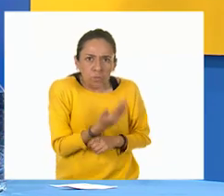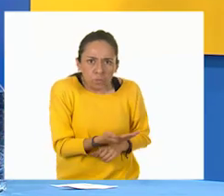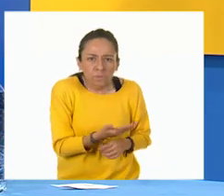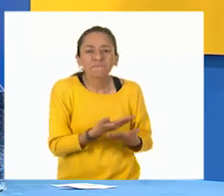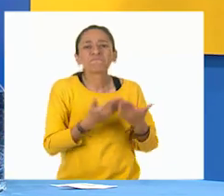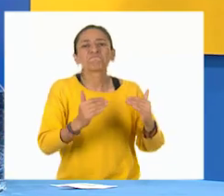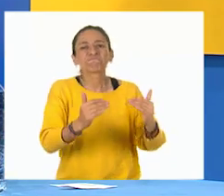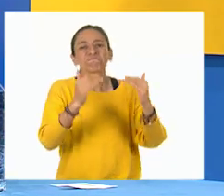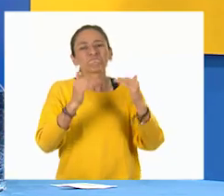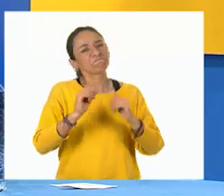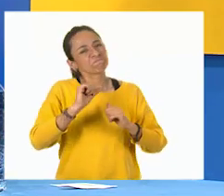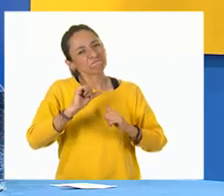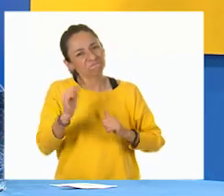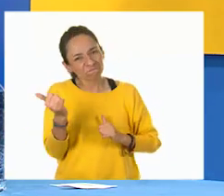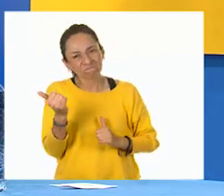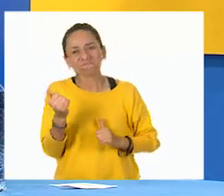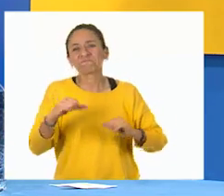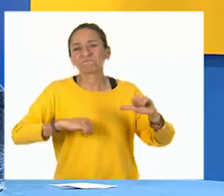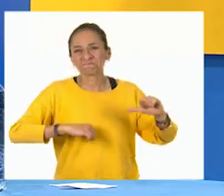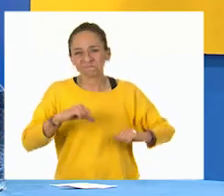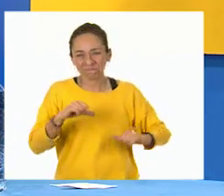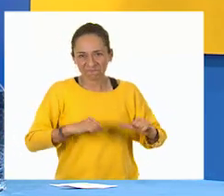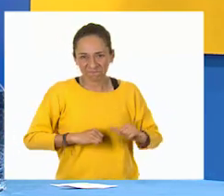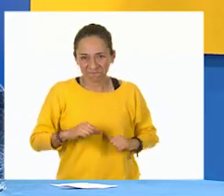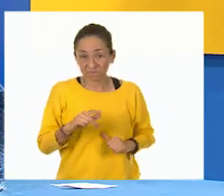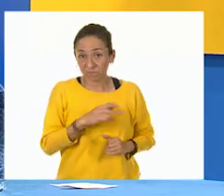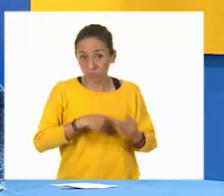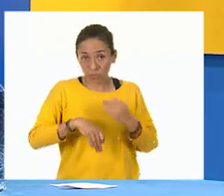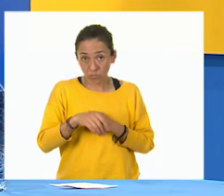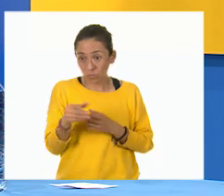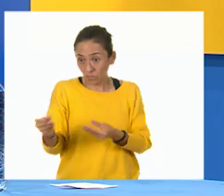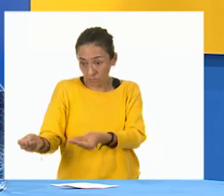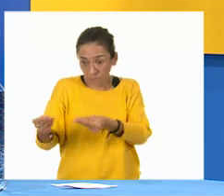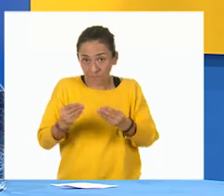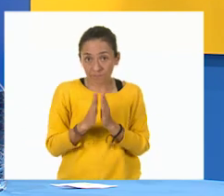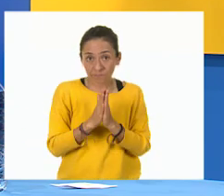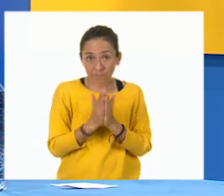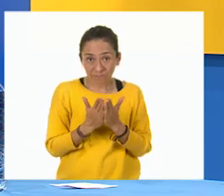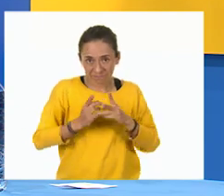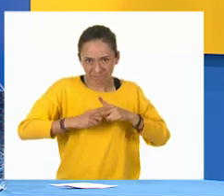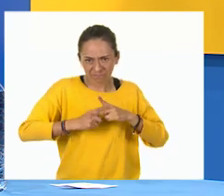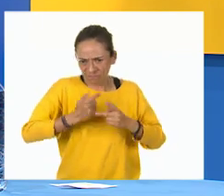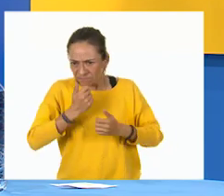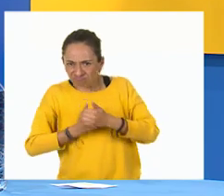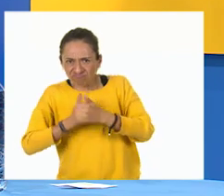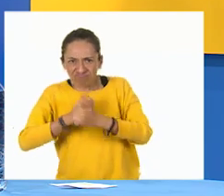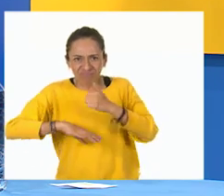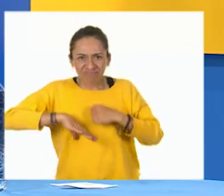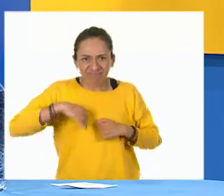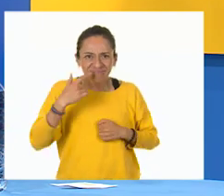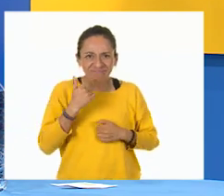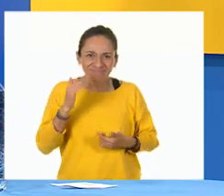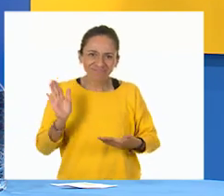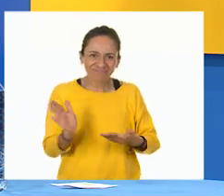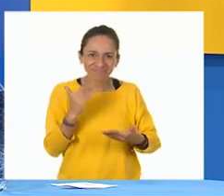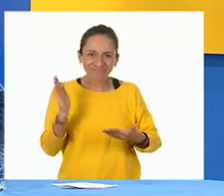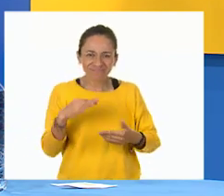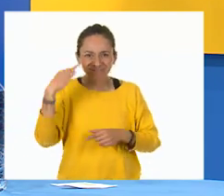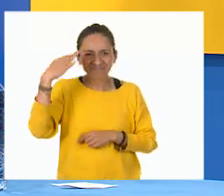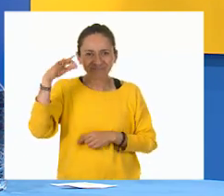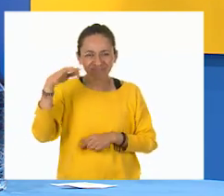siguiente actividad. Todos vamos a preparar nuestro libro de desafíos matemáticos en la página 140.